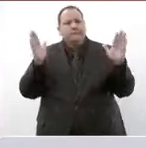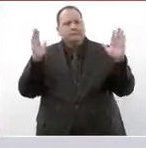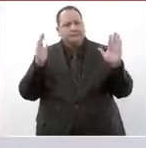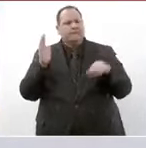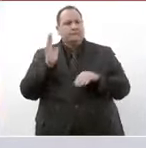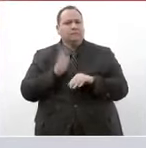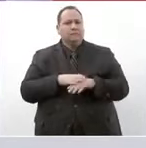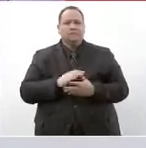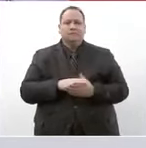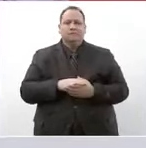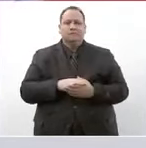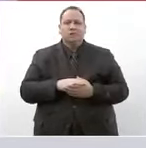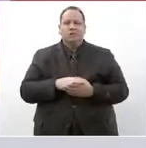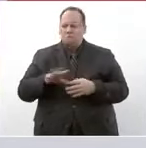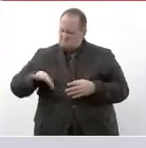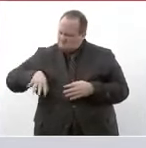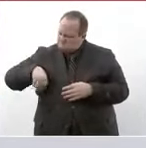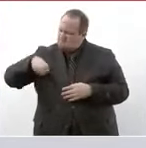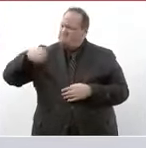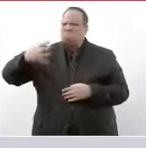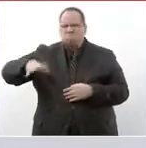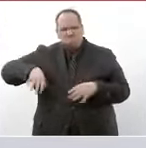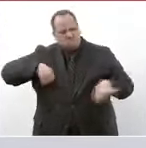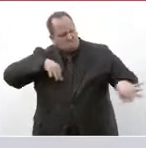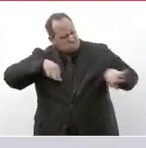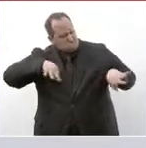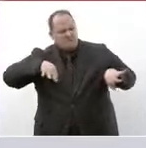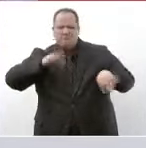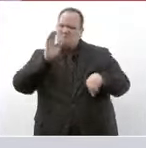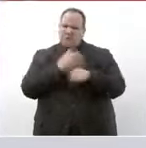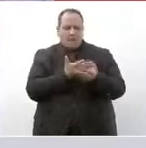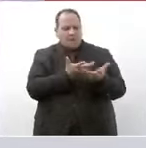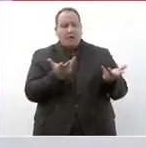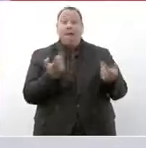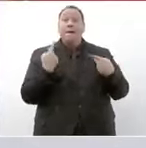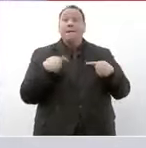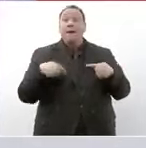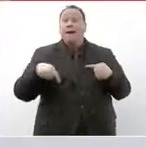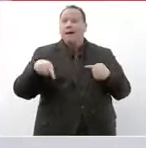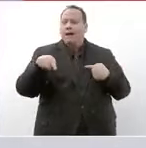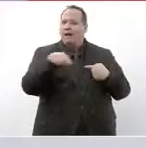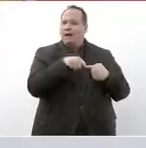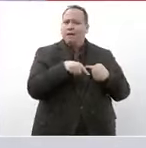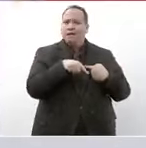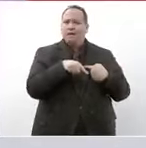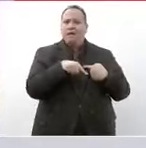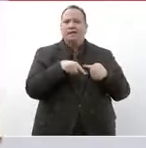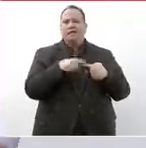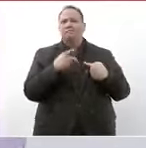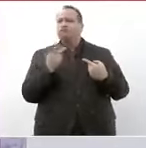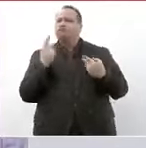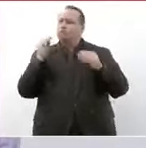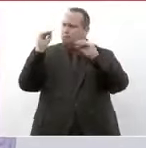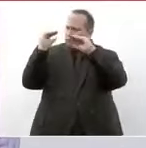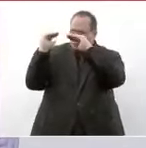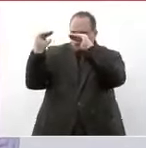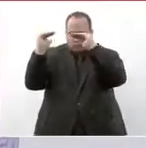es más luchona es gente más politizada